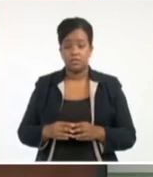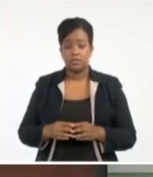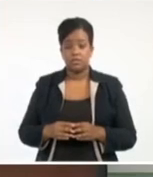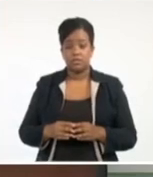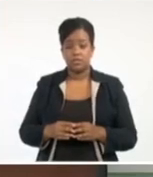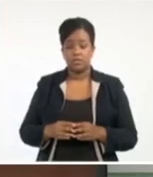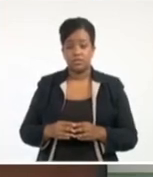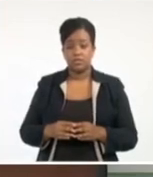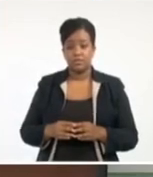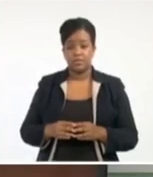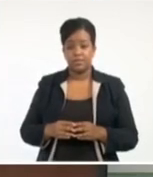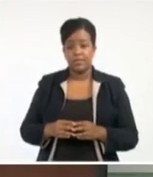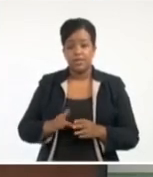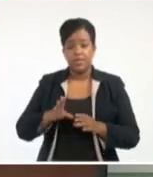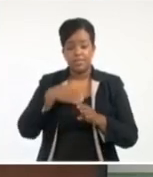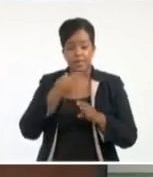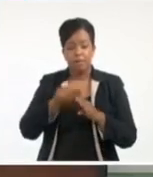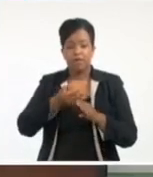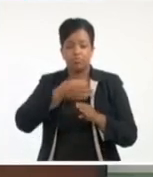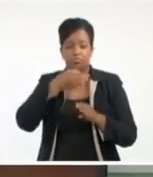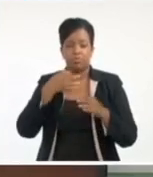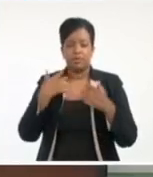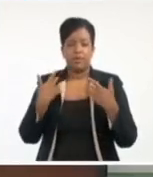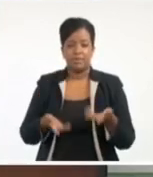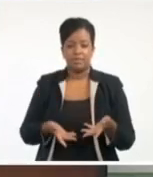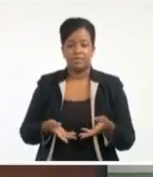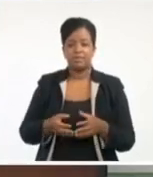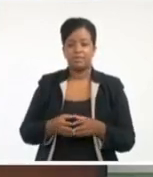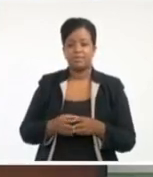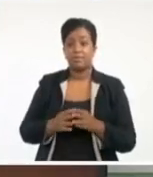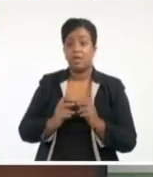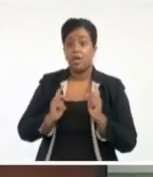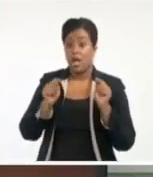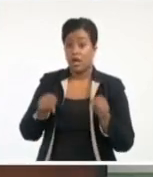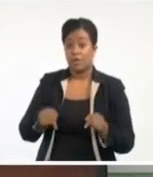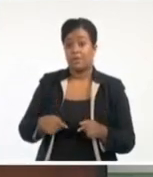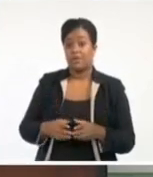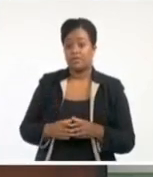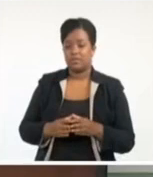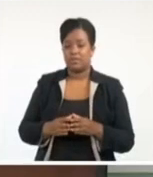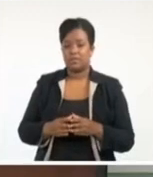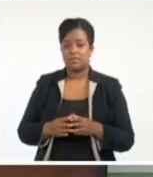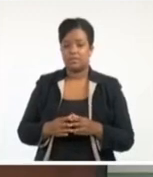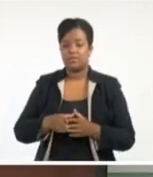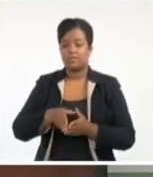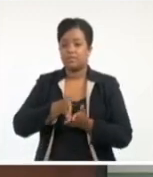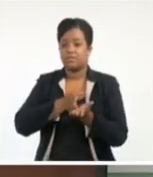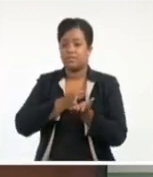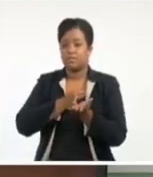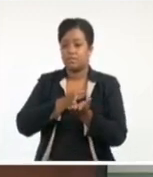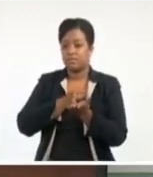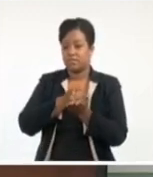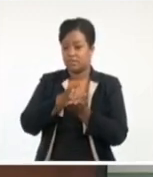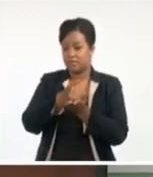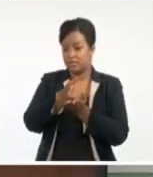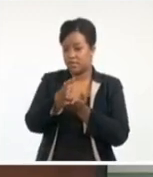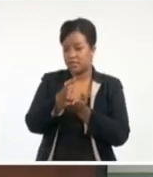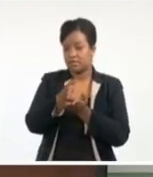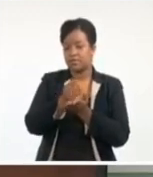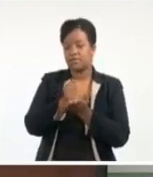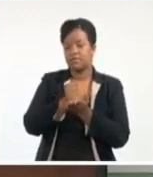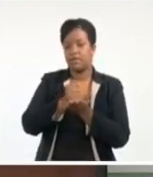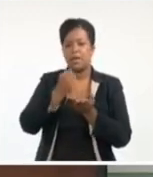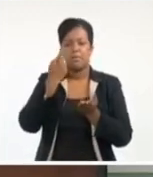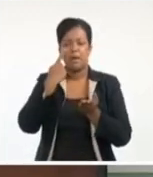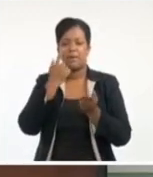va a pasar aquí. Ahora bien, siguiendo con esto, vamos a ver lo primero que nos va a afectar en la